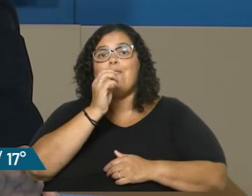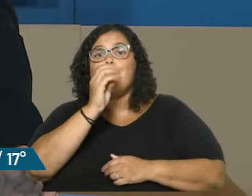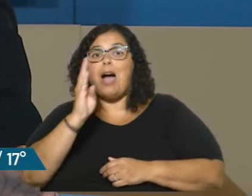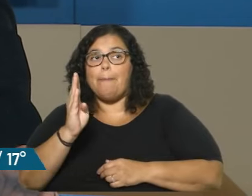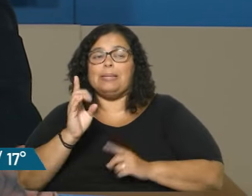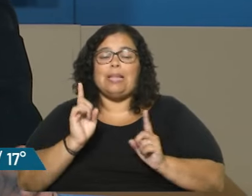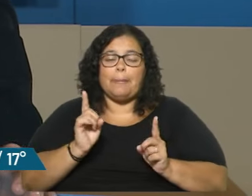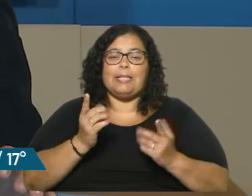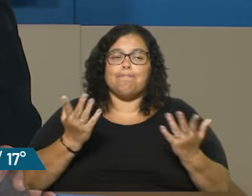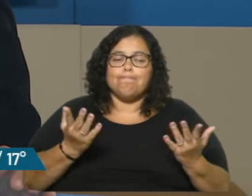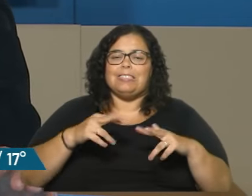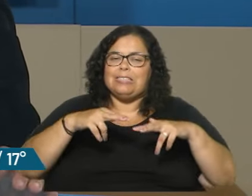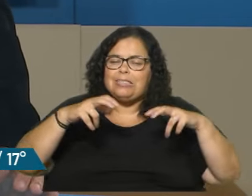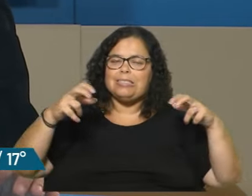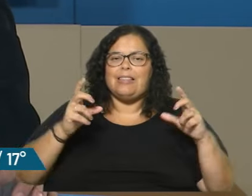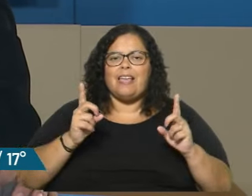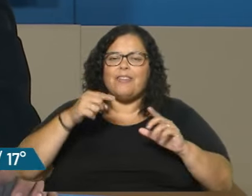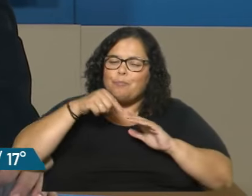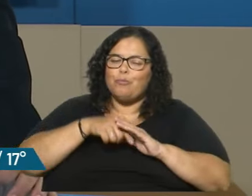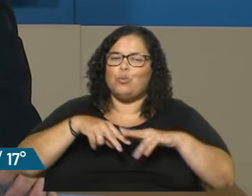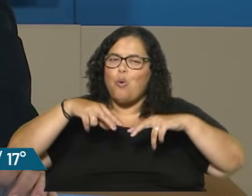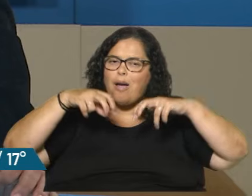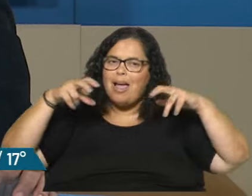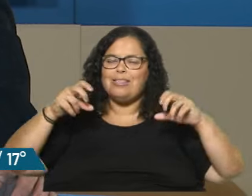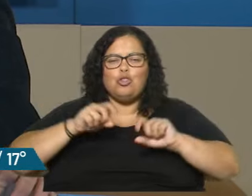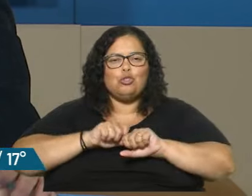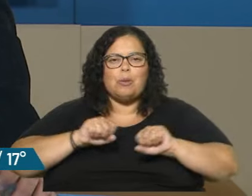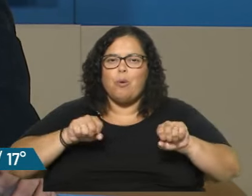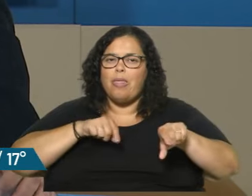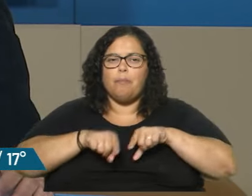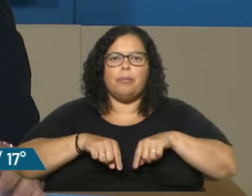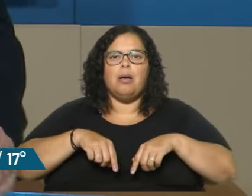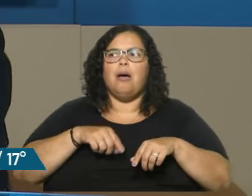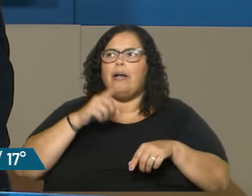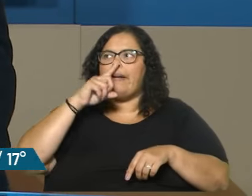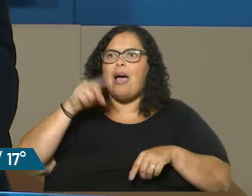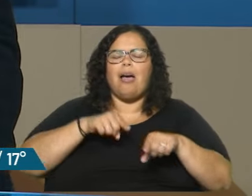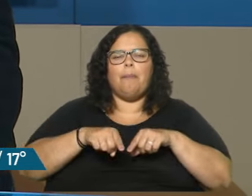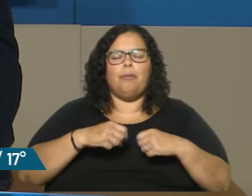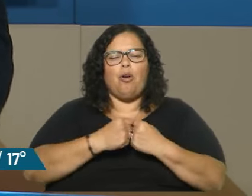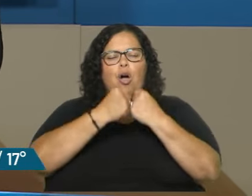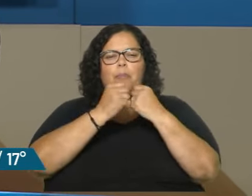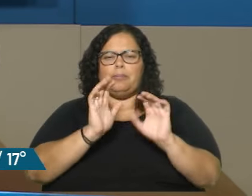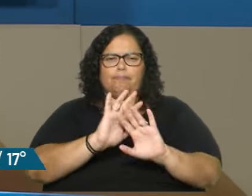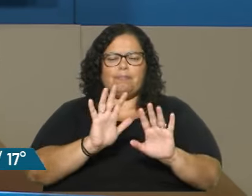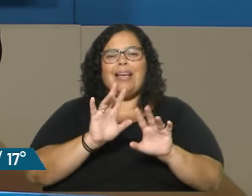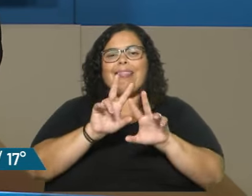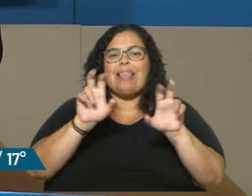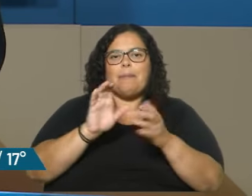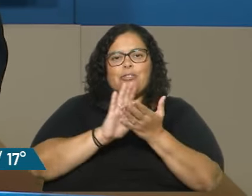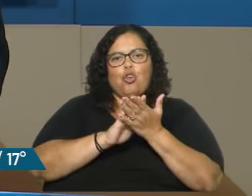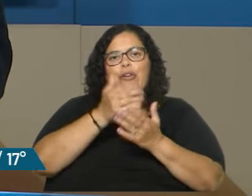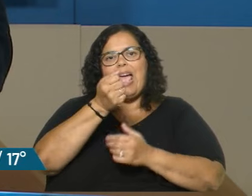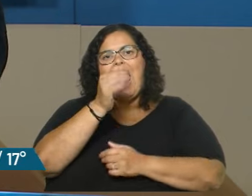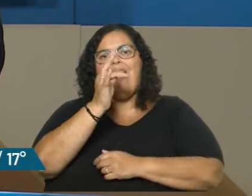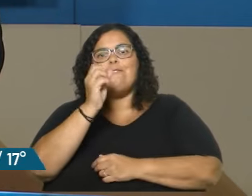Pero también hay que analizar bien, no hay que tampoco hacer las cosas de forma deliberada, porque, por ejemplo, el tema de la SAFAP están